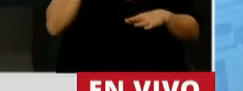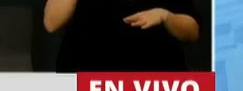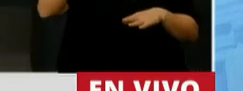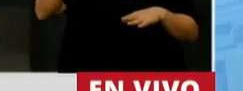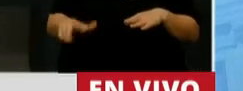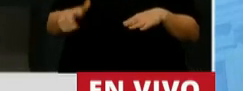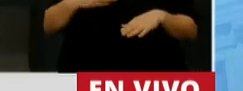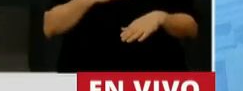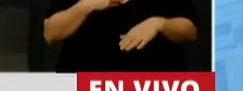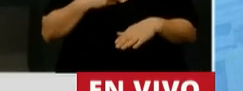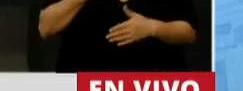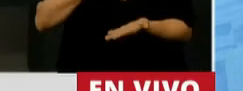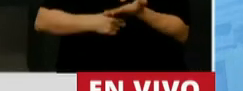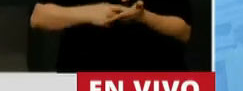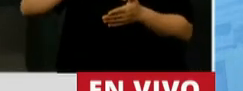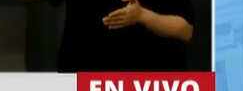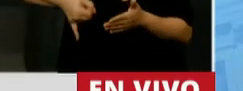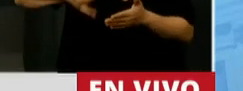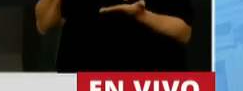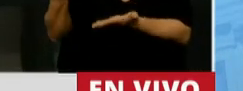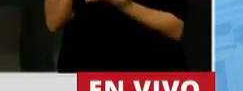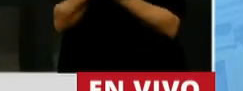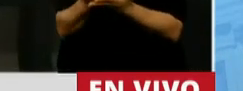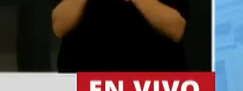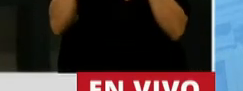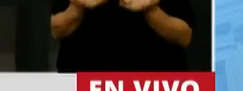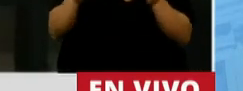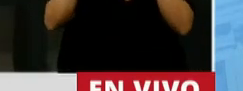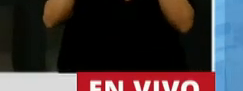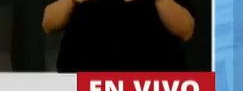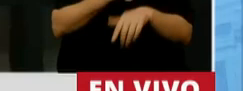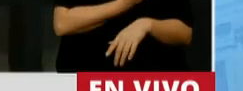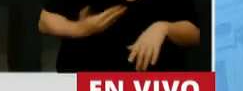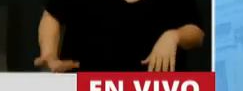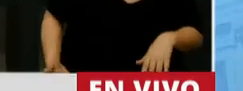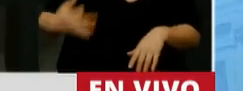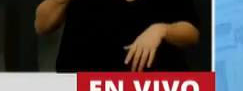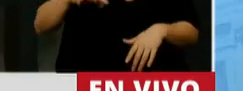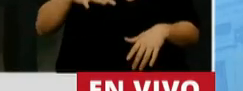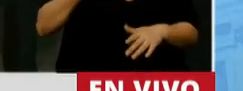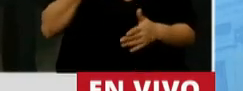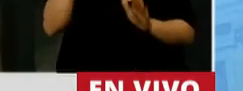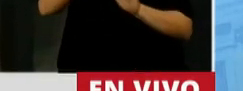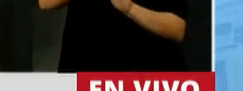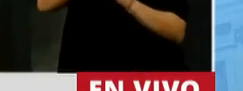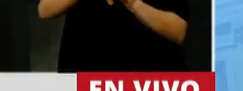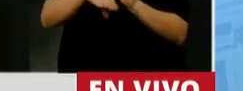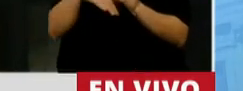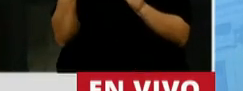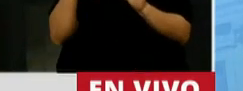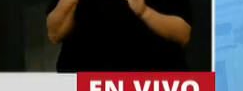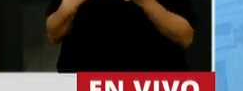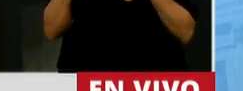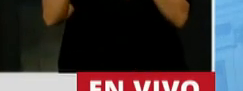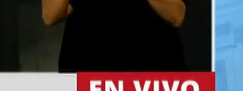por la voluntad popular que tiene un programa de gobierno, tiene que marcar la cancha, acompañemos y